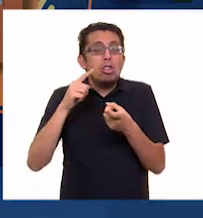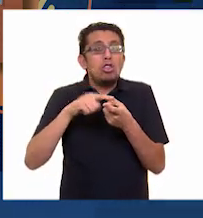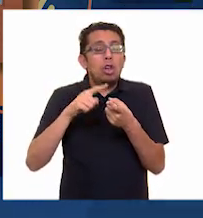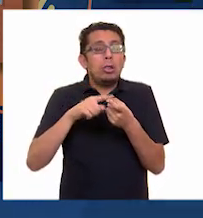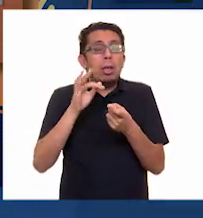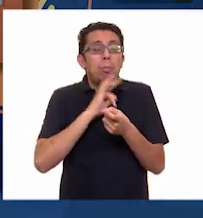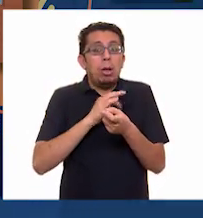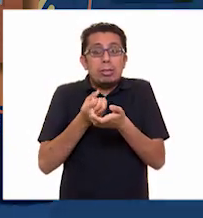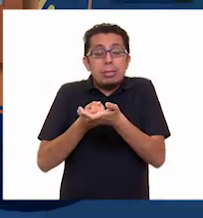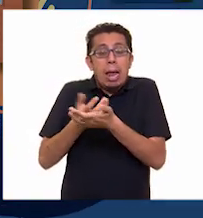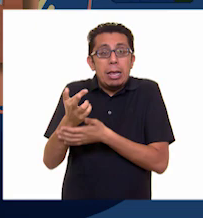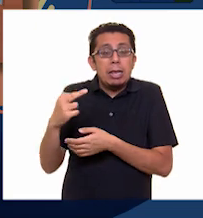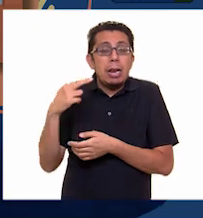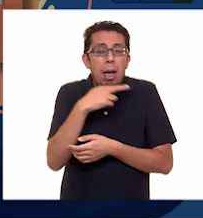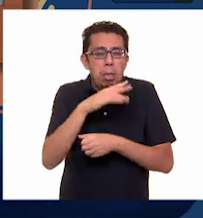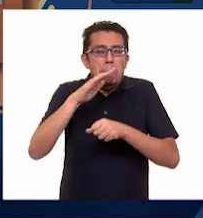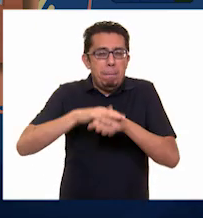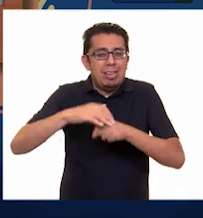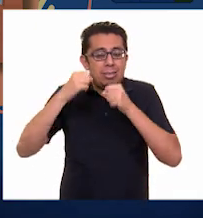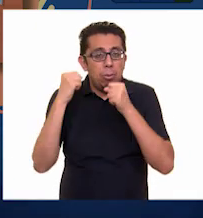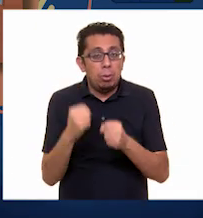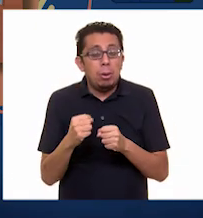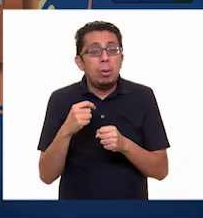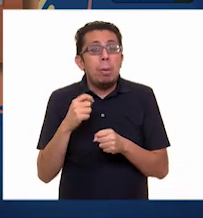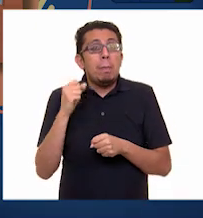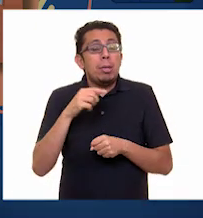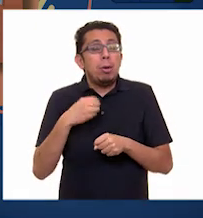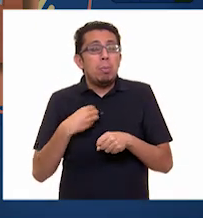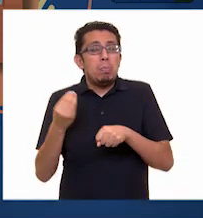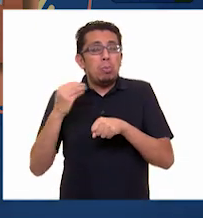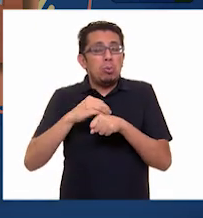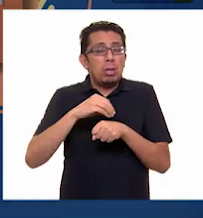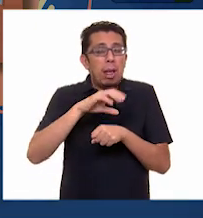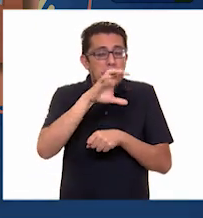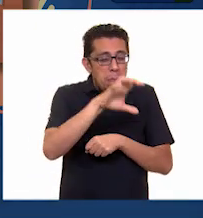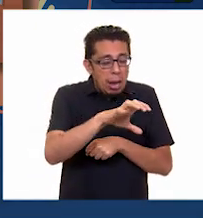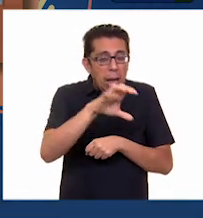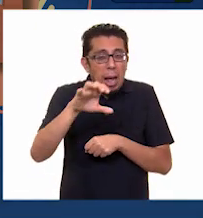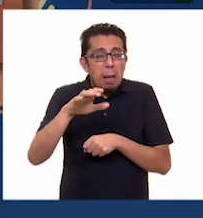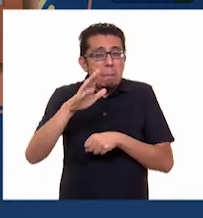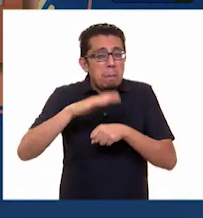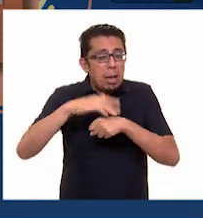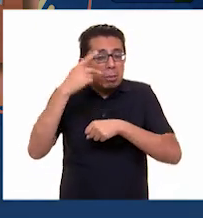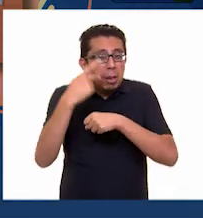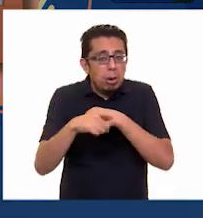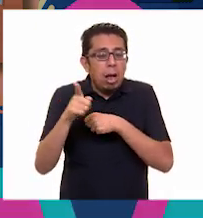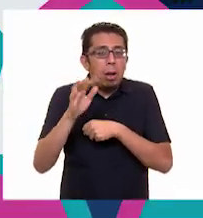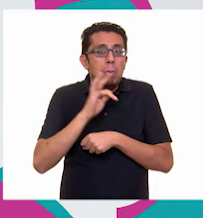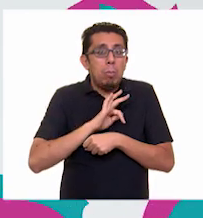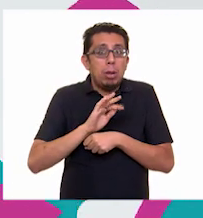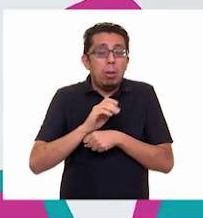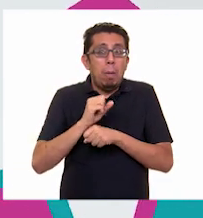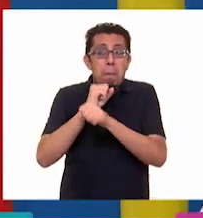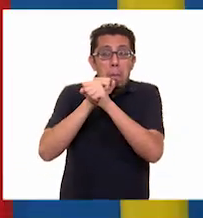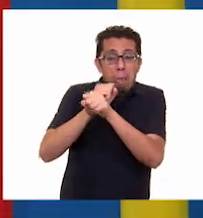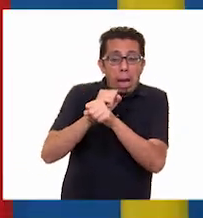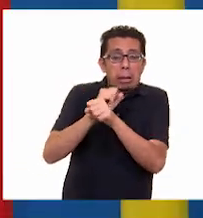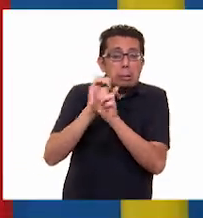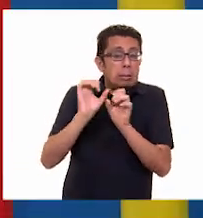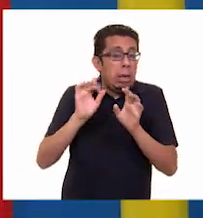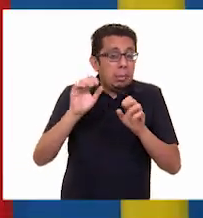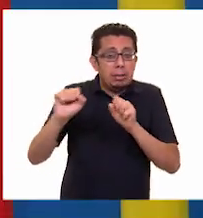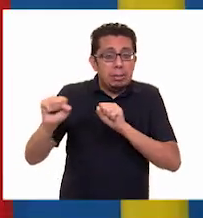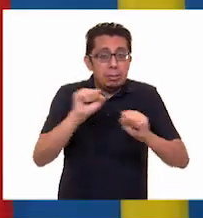rápidas. Señalé también las áreas peligrosas y seguras para que sepamos dónde colocarnos ante un sismo. Muy bien Larisa,